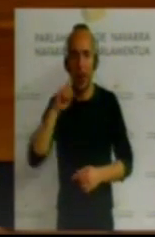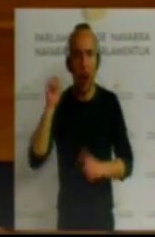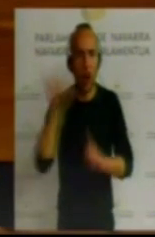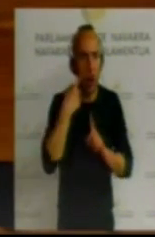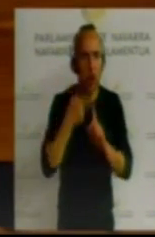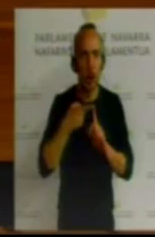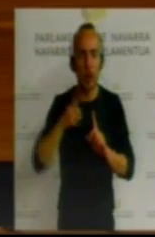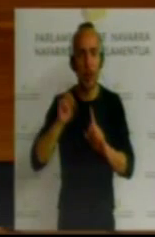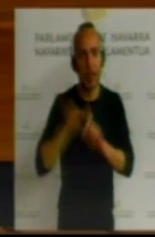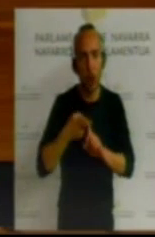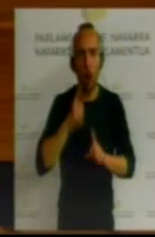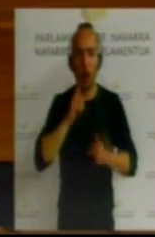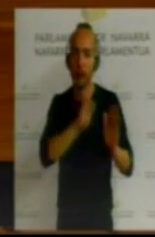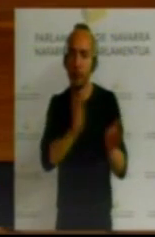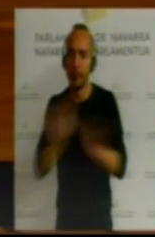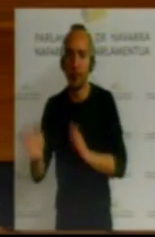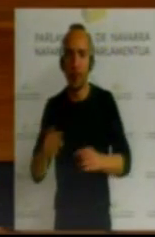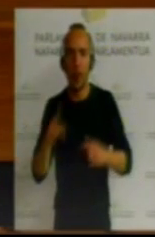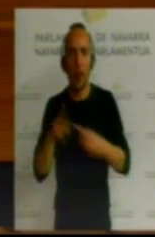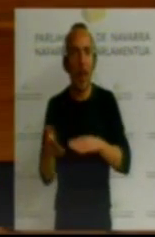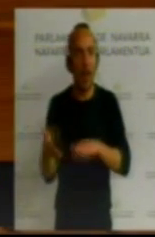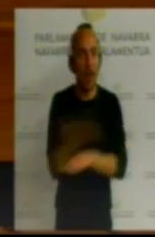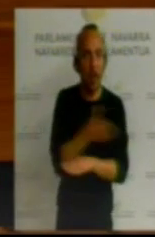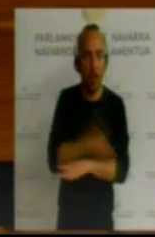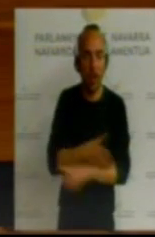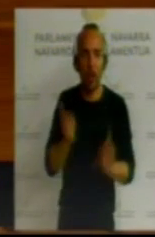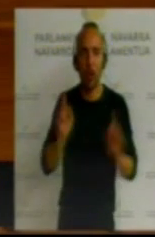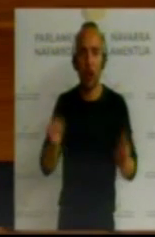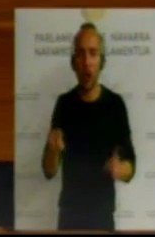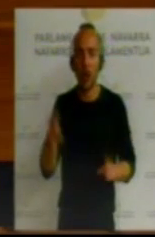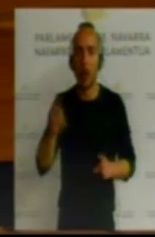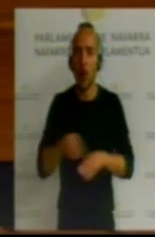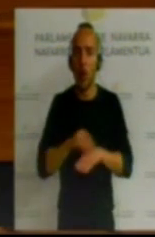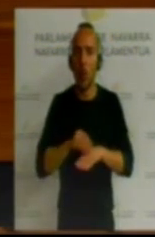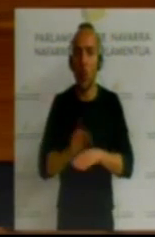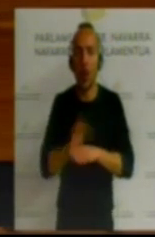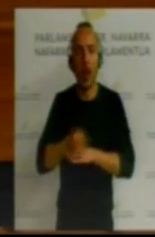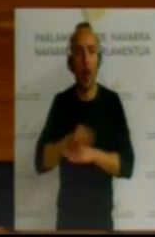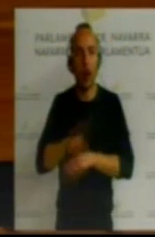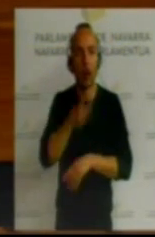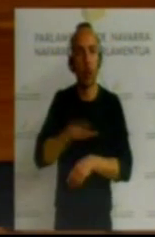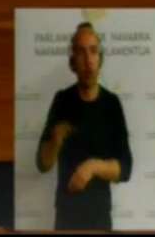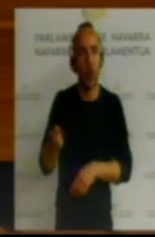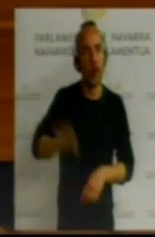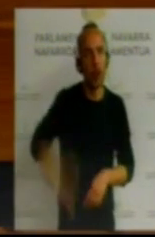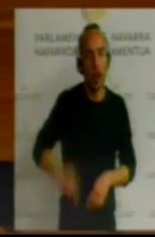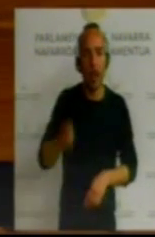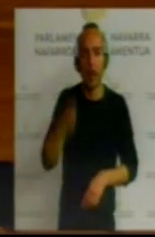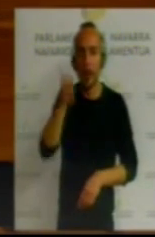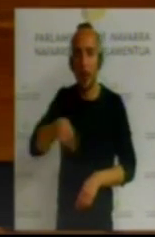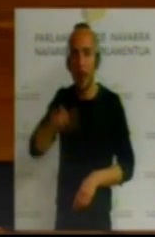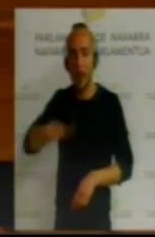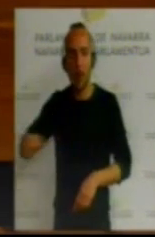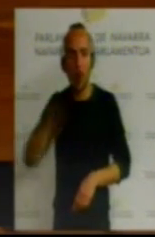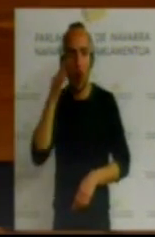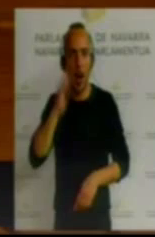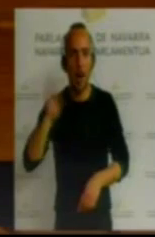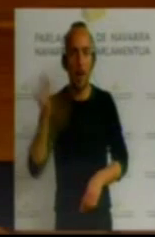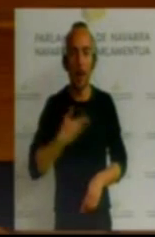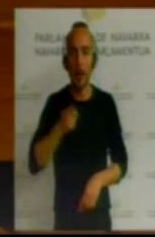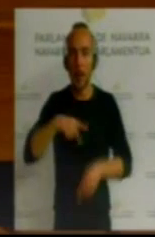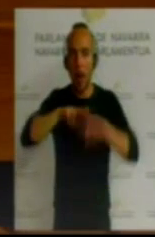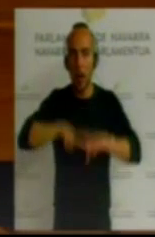terapéutico, medidas de prevención y cuidados para profesionales y mujeres afectadas. También analiza el impacto familiar,